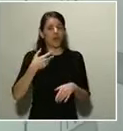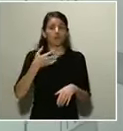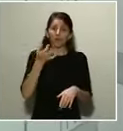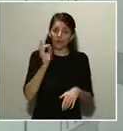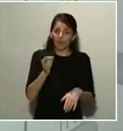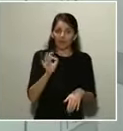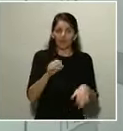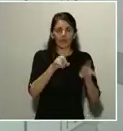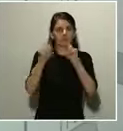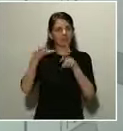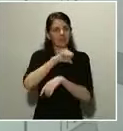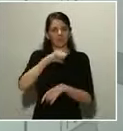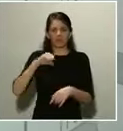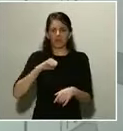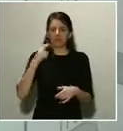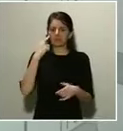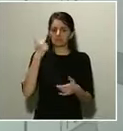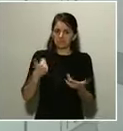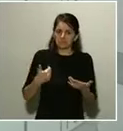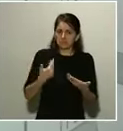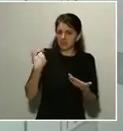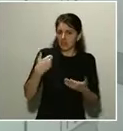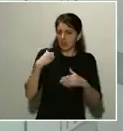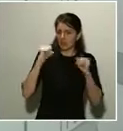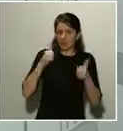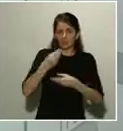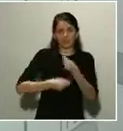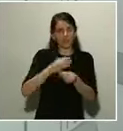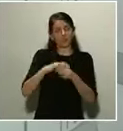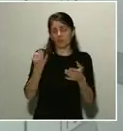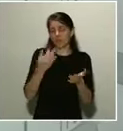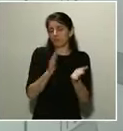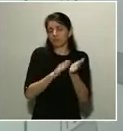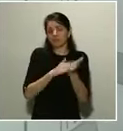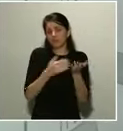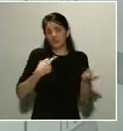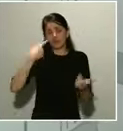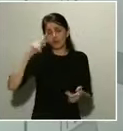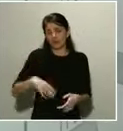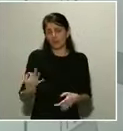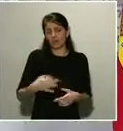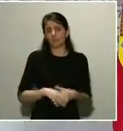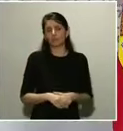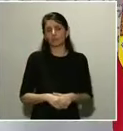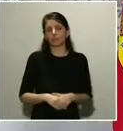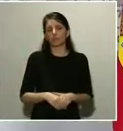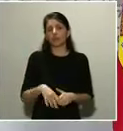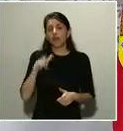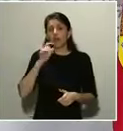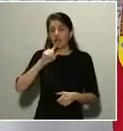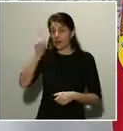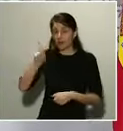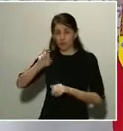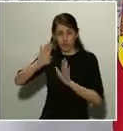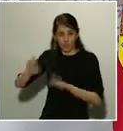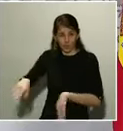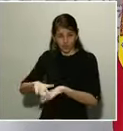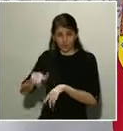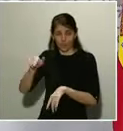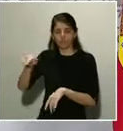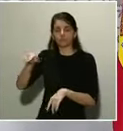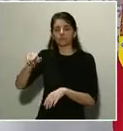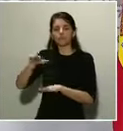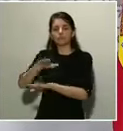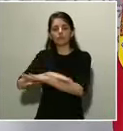mostrando el camino, me parece que hay que felicitarles y reconocerles. Acabo con una pregunta de Radio Inter Economía para el ministro Ábalos. Renfe sigue operando con